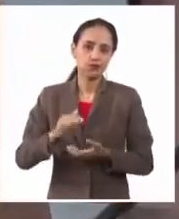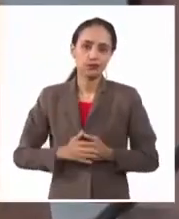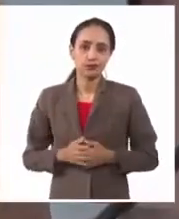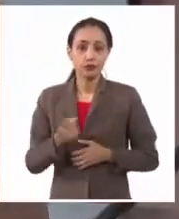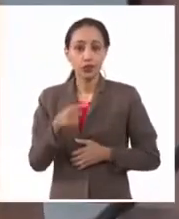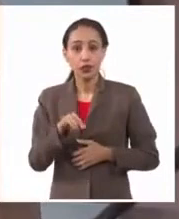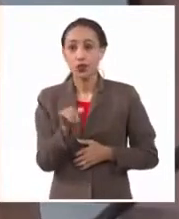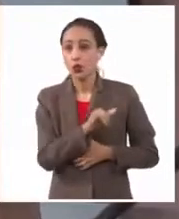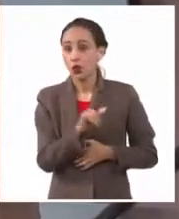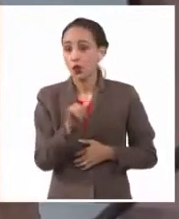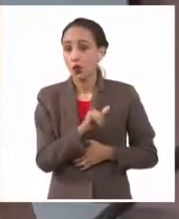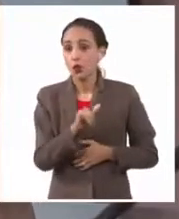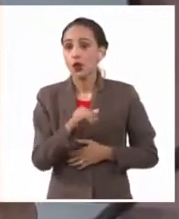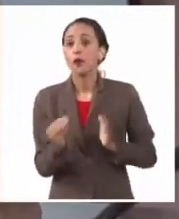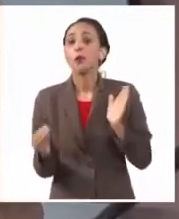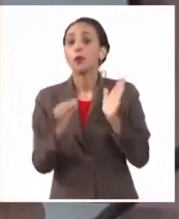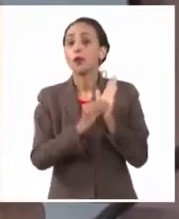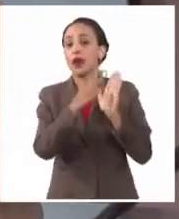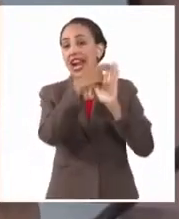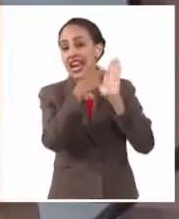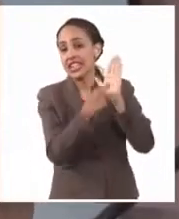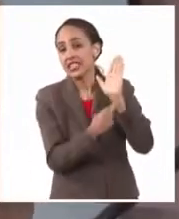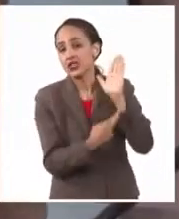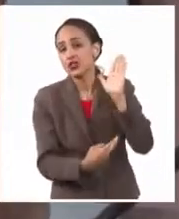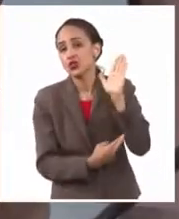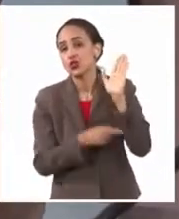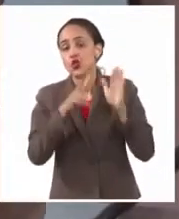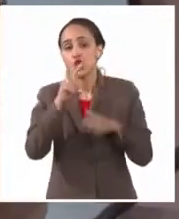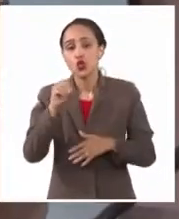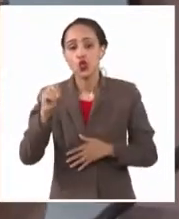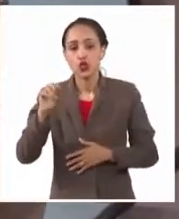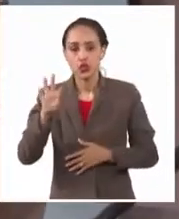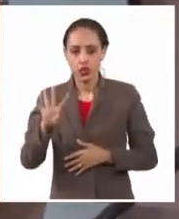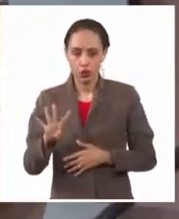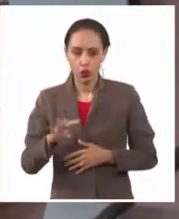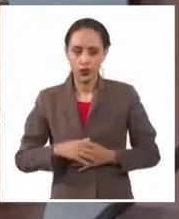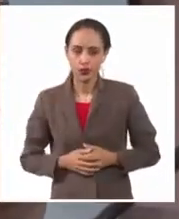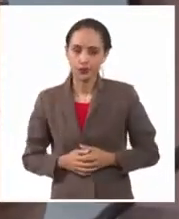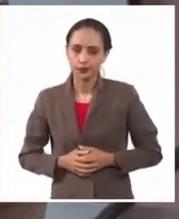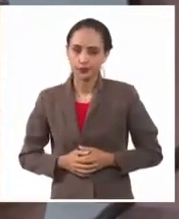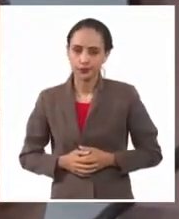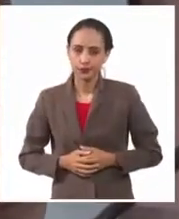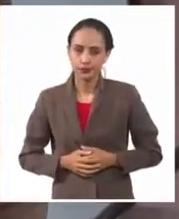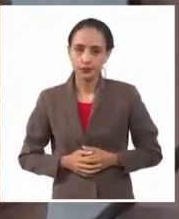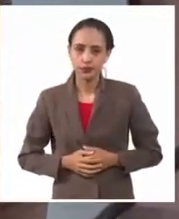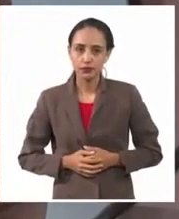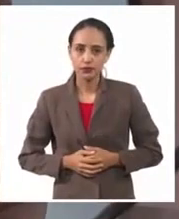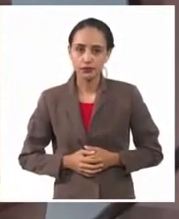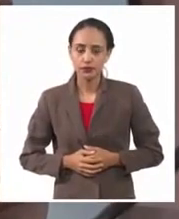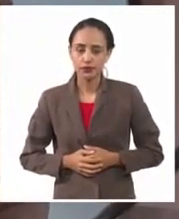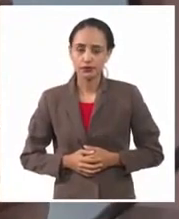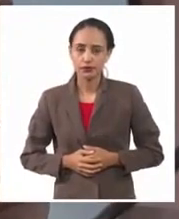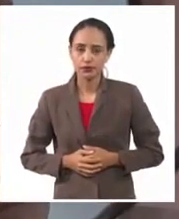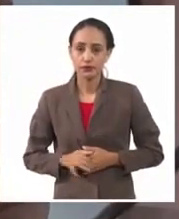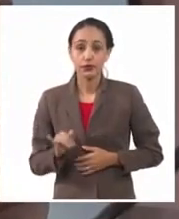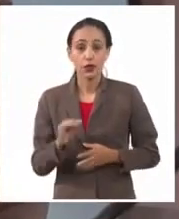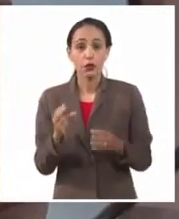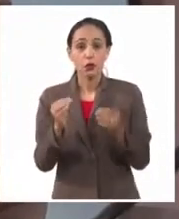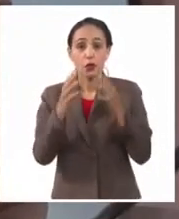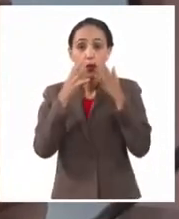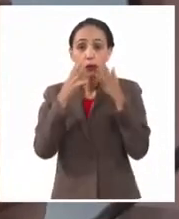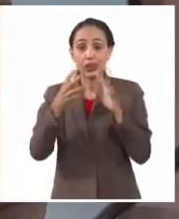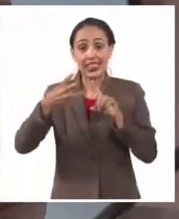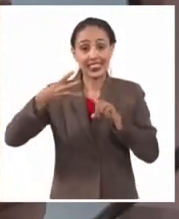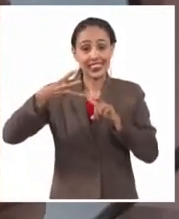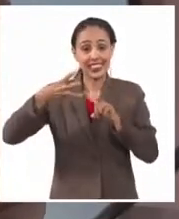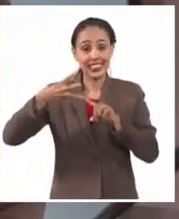establece la resolución 204. Y muy importante, la tercera